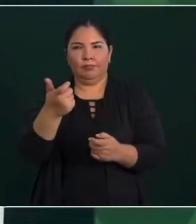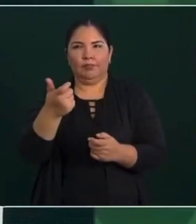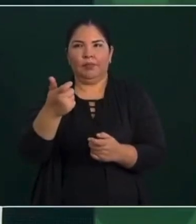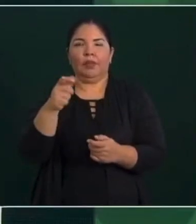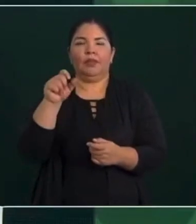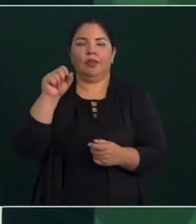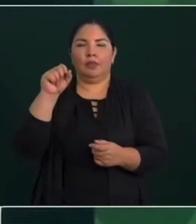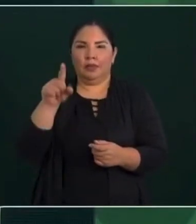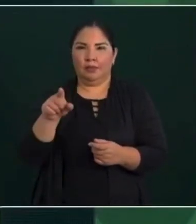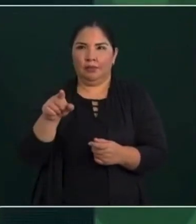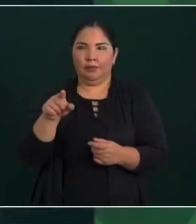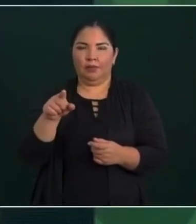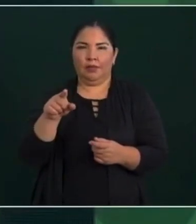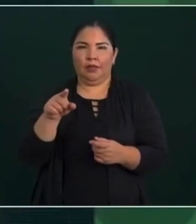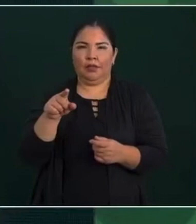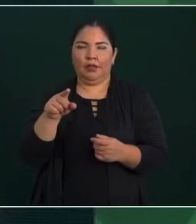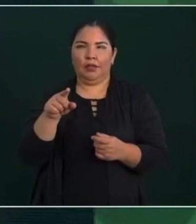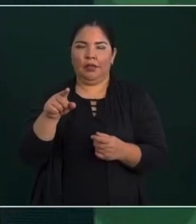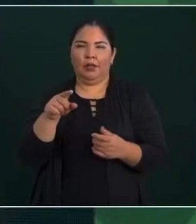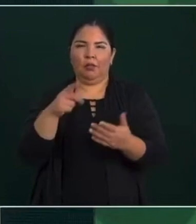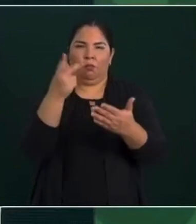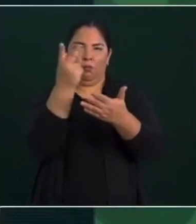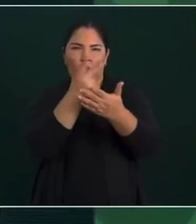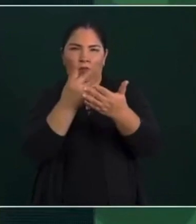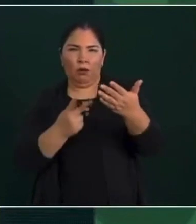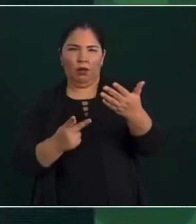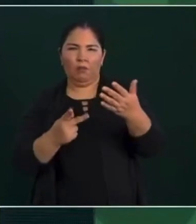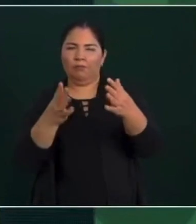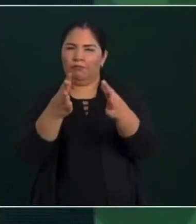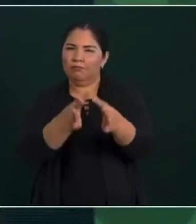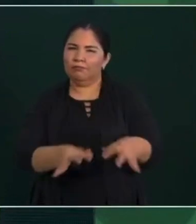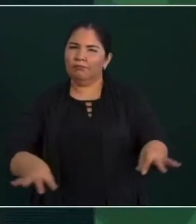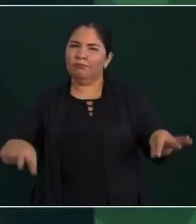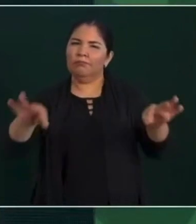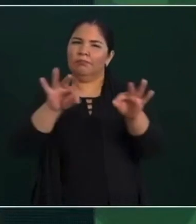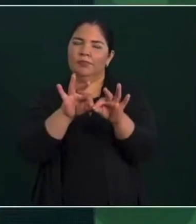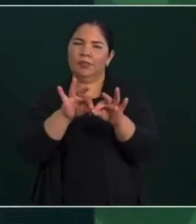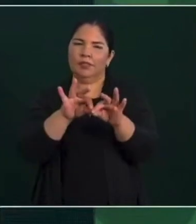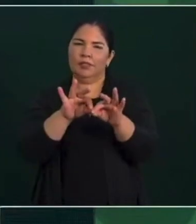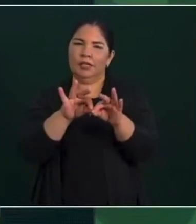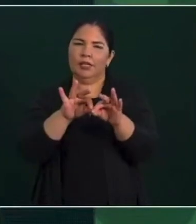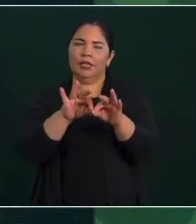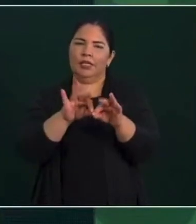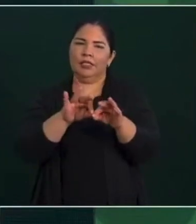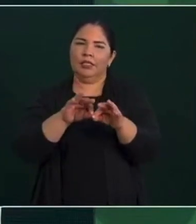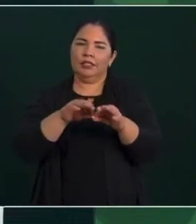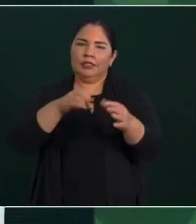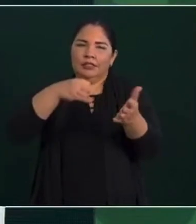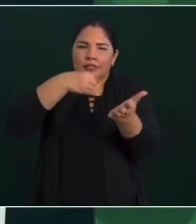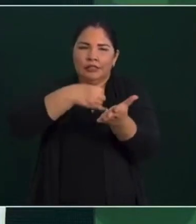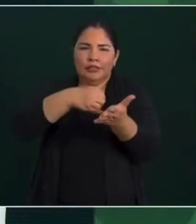se está aplicando un programa muy importante, Sembrando Vida.